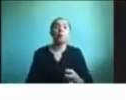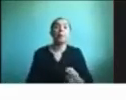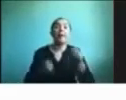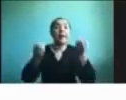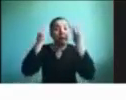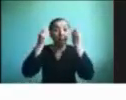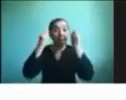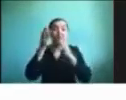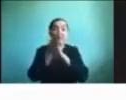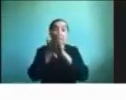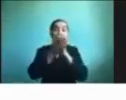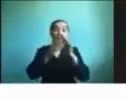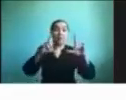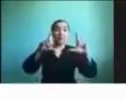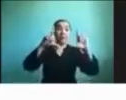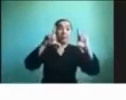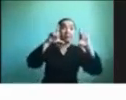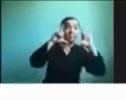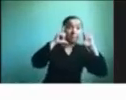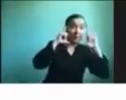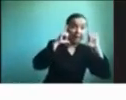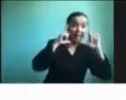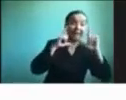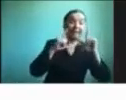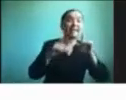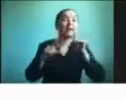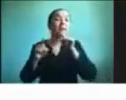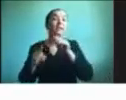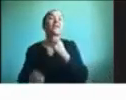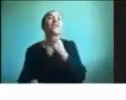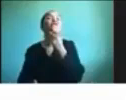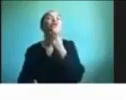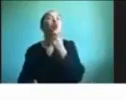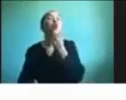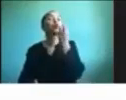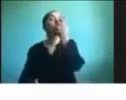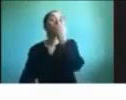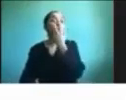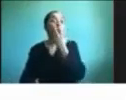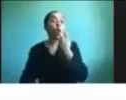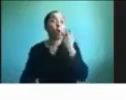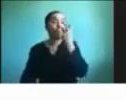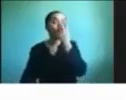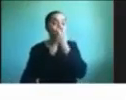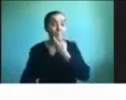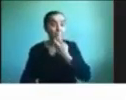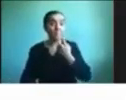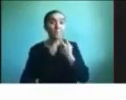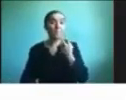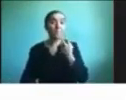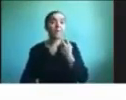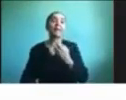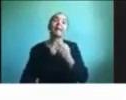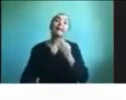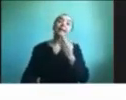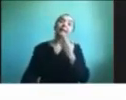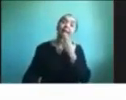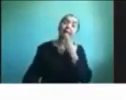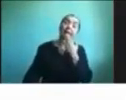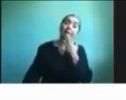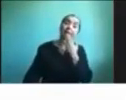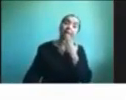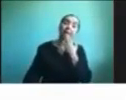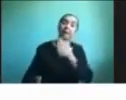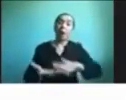una imagen aparece cómo se pronuncia la palabra del objeto que estamos viendo y también el contexto